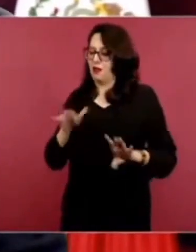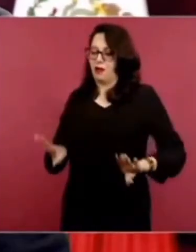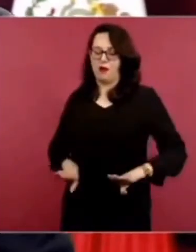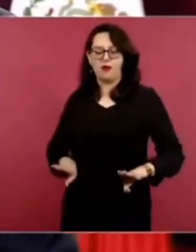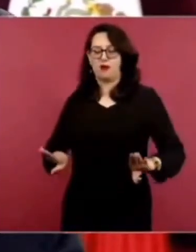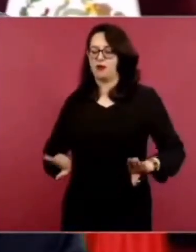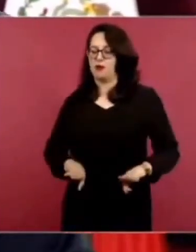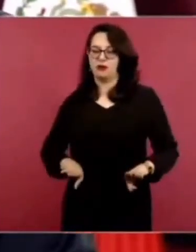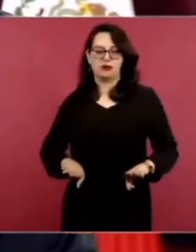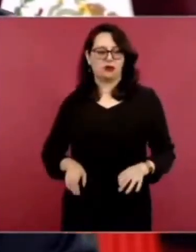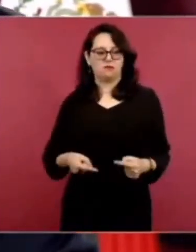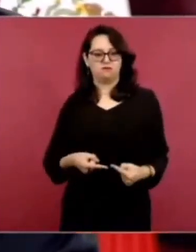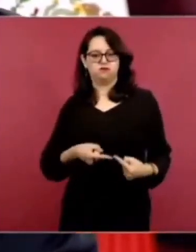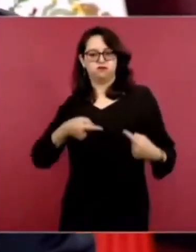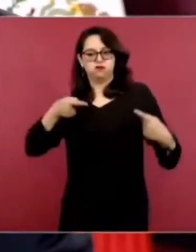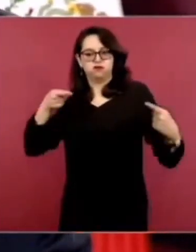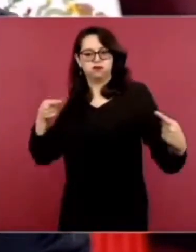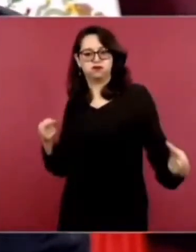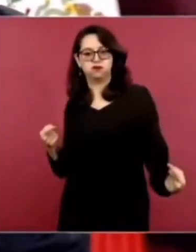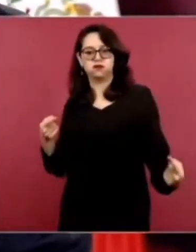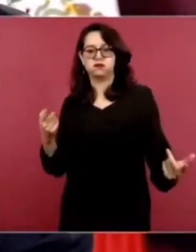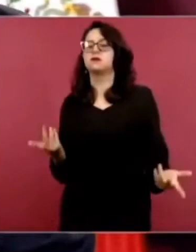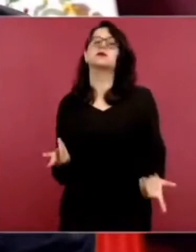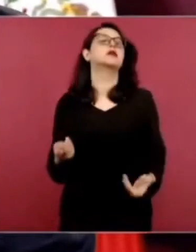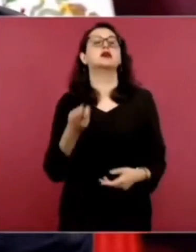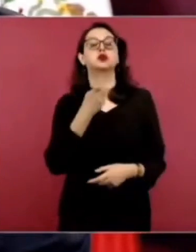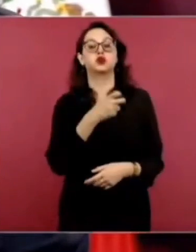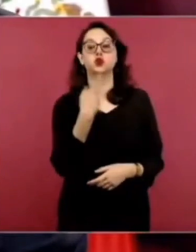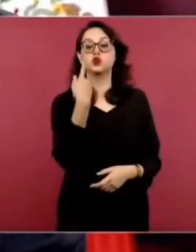No debe de haber campañas de linchamiento.